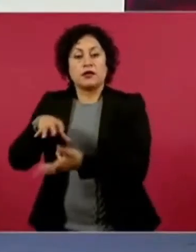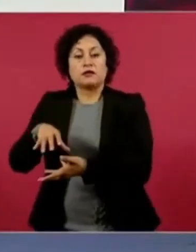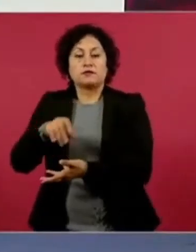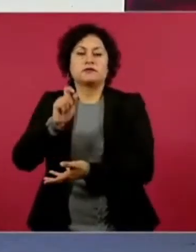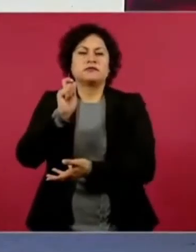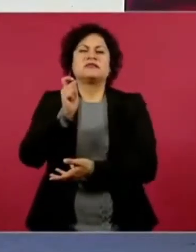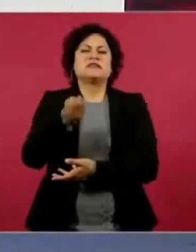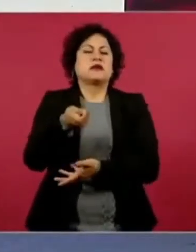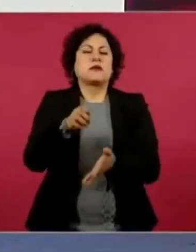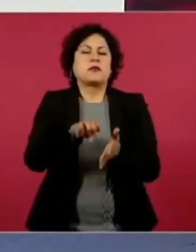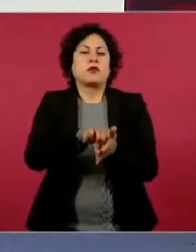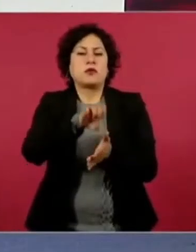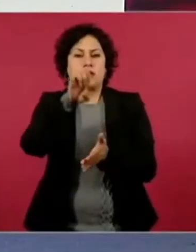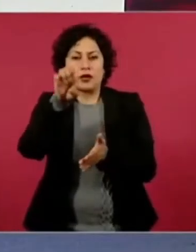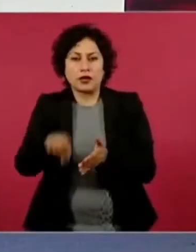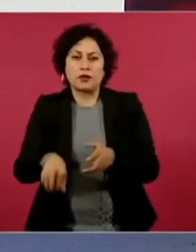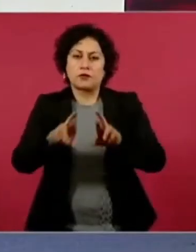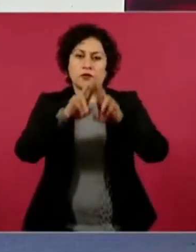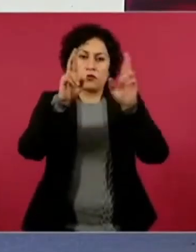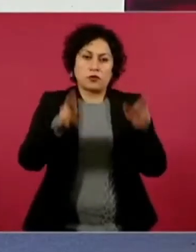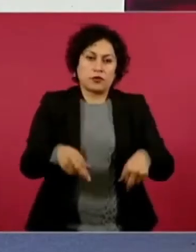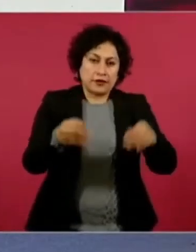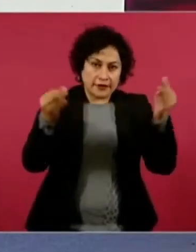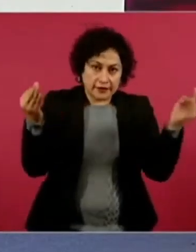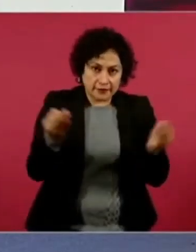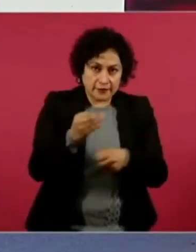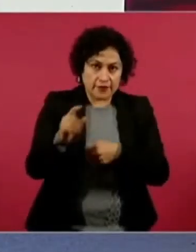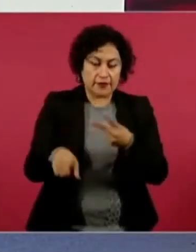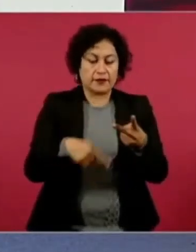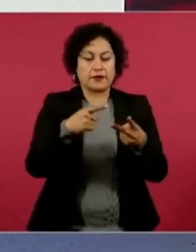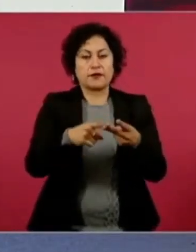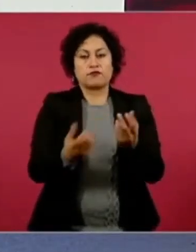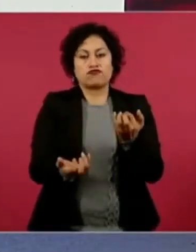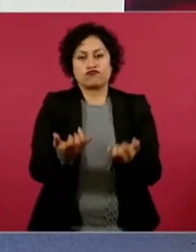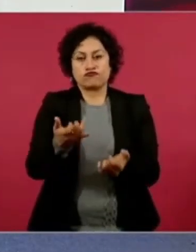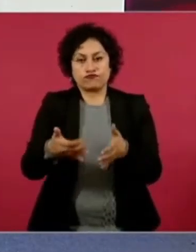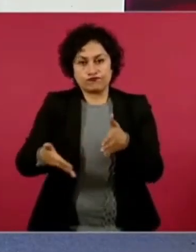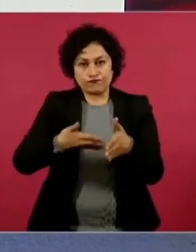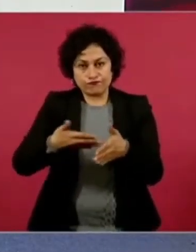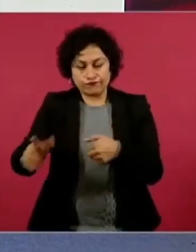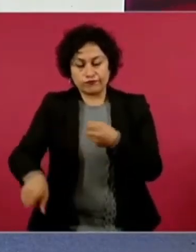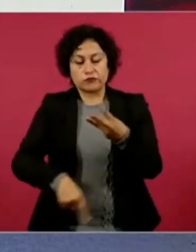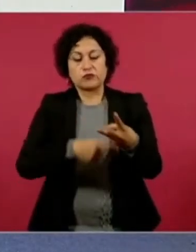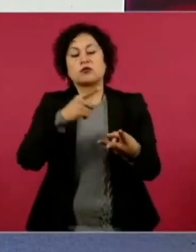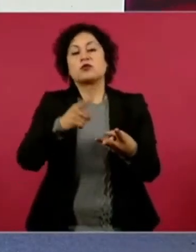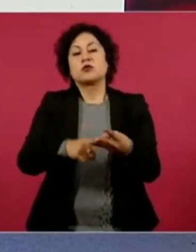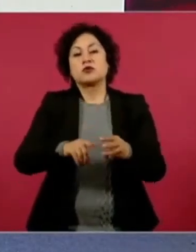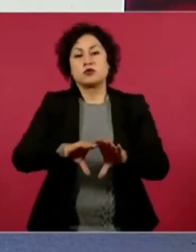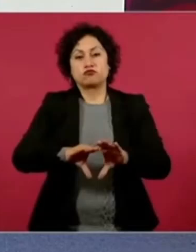domésticos? Refrigeradores, estufas, colchones,